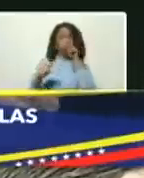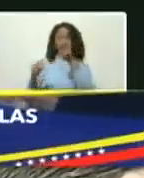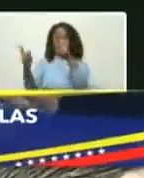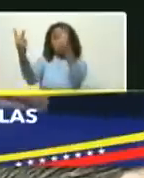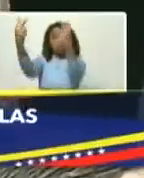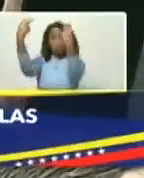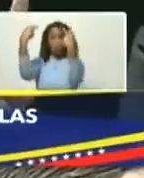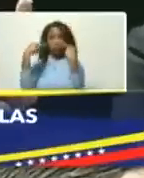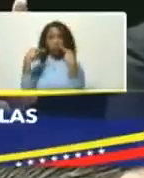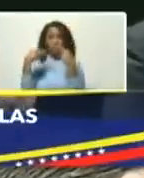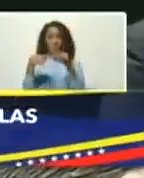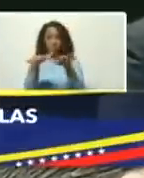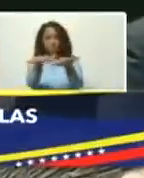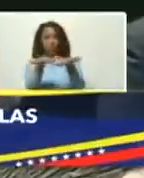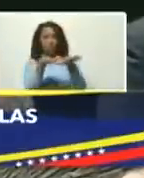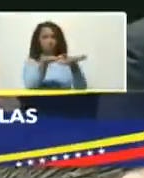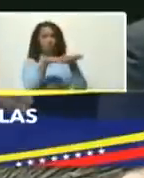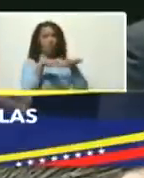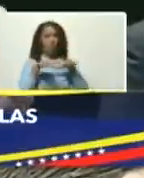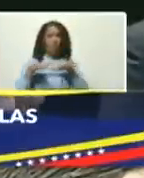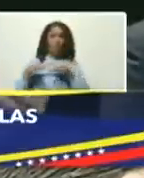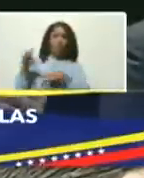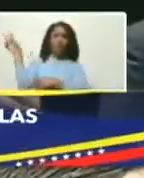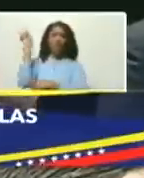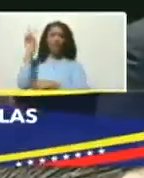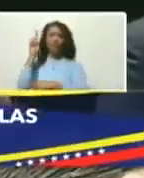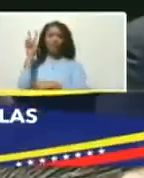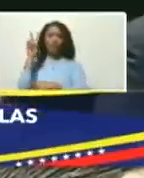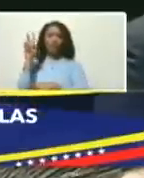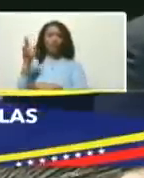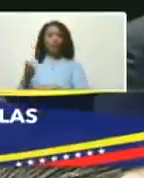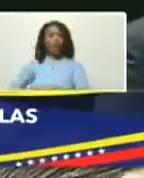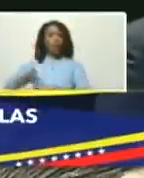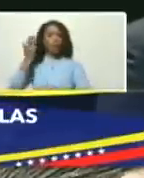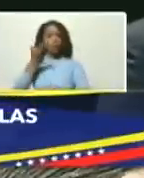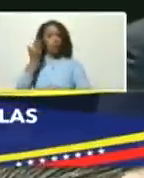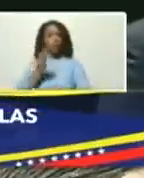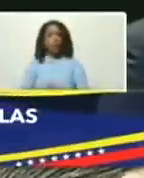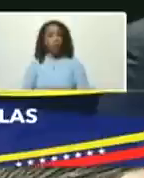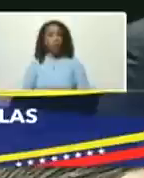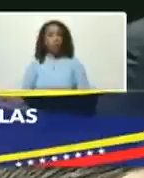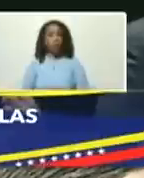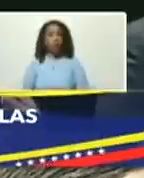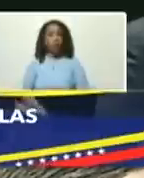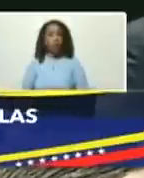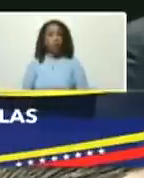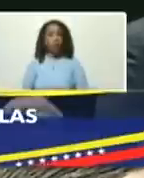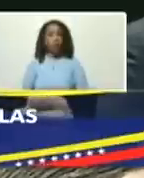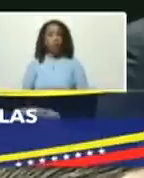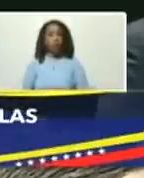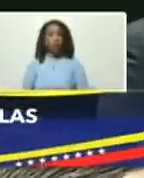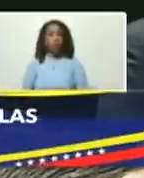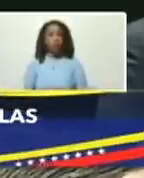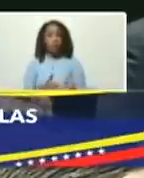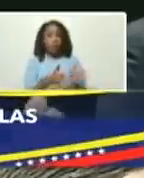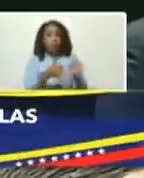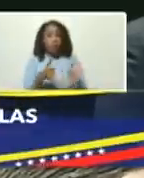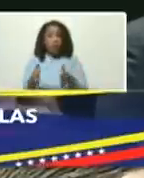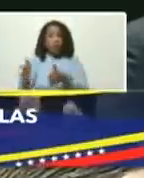mayavillosa estética venezolana de la mayavillosa virtual virtual virtuosa ganancia